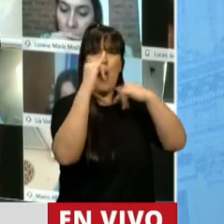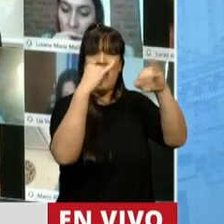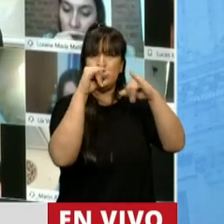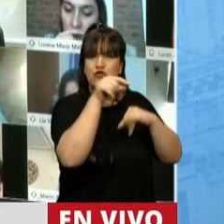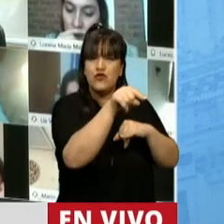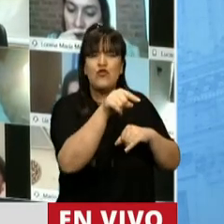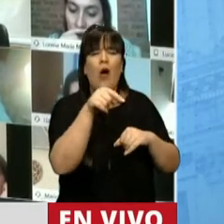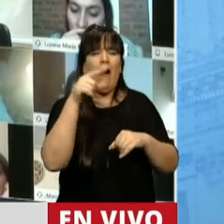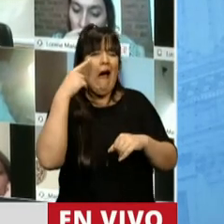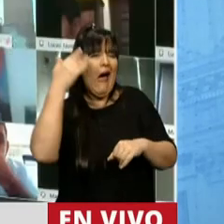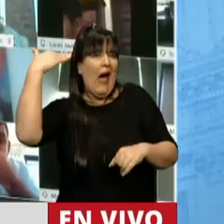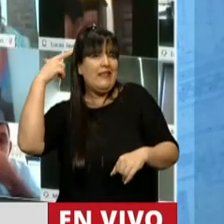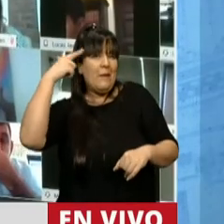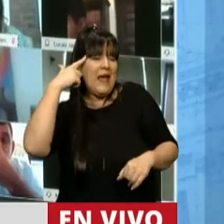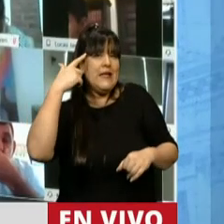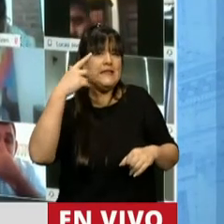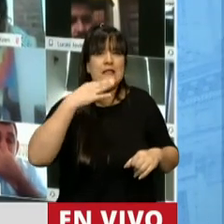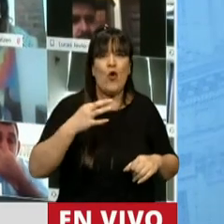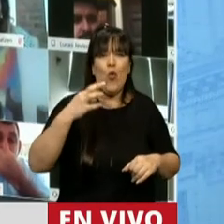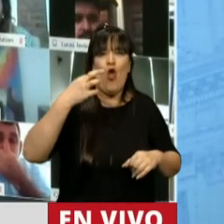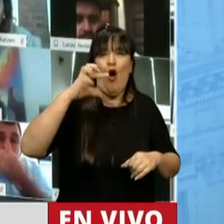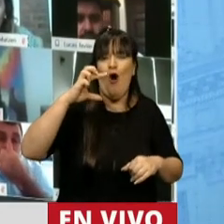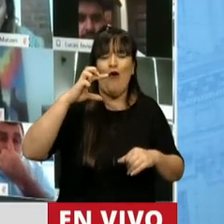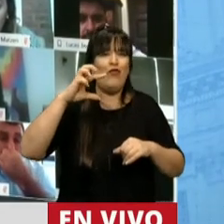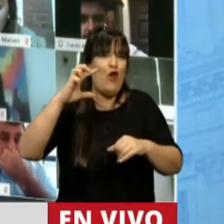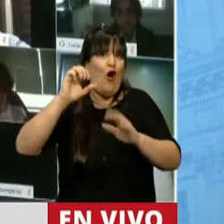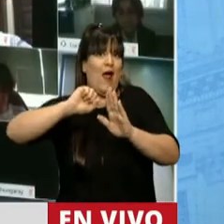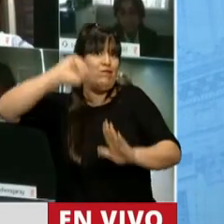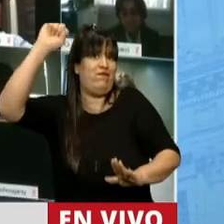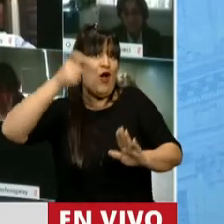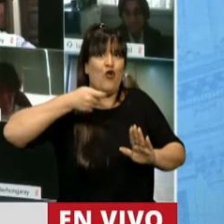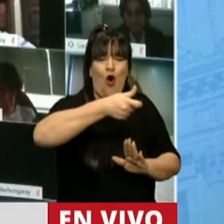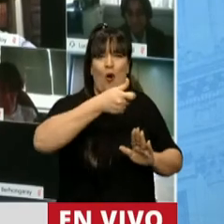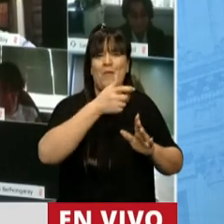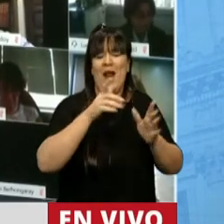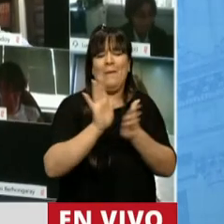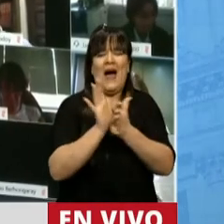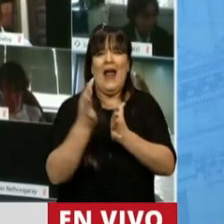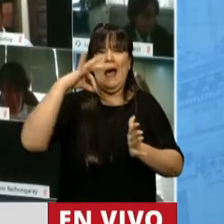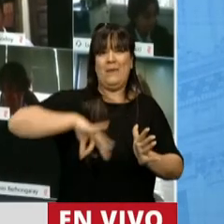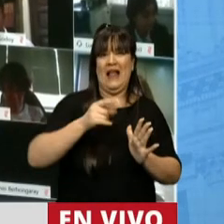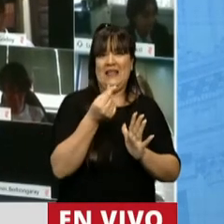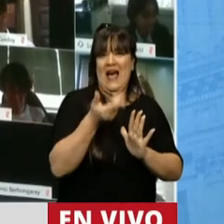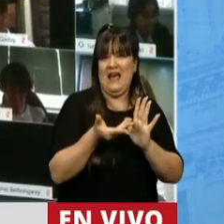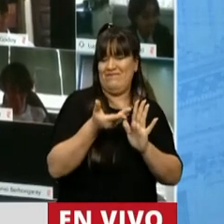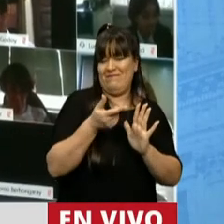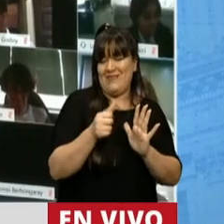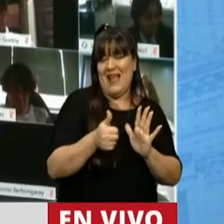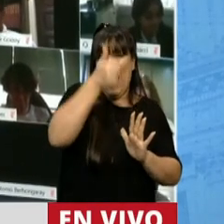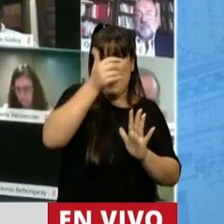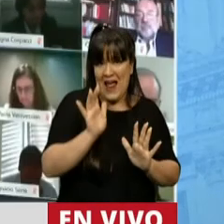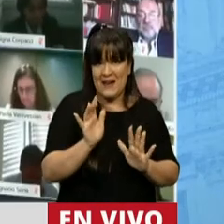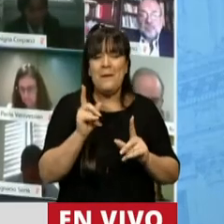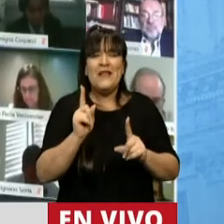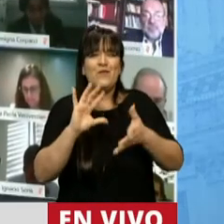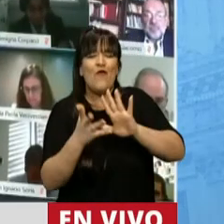especulativas, lo que se llamó el famoso carry trade, es decir, a ganar plata haciendo